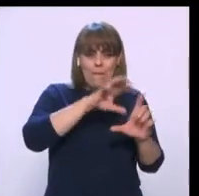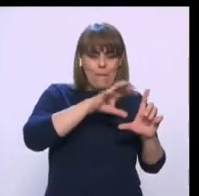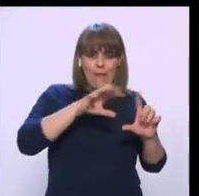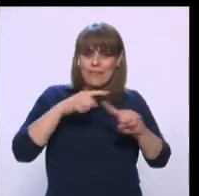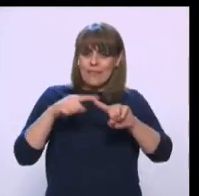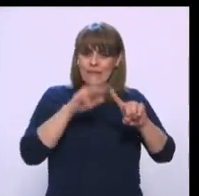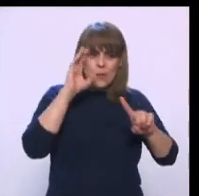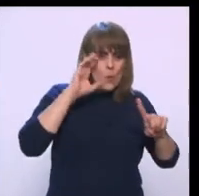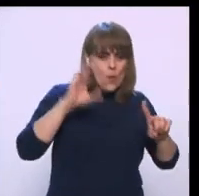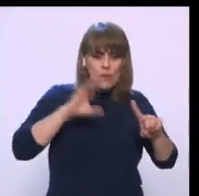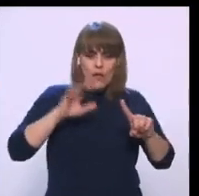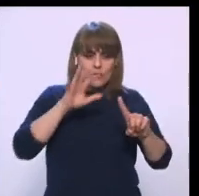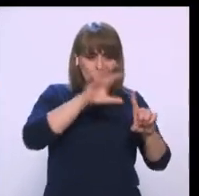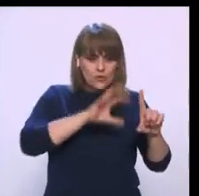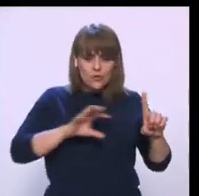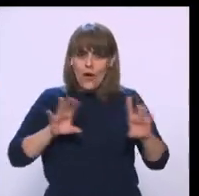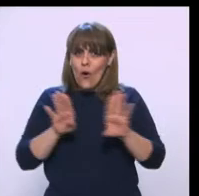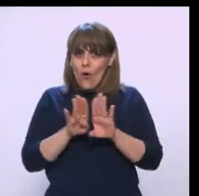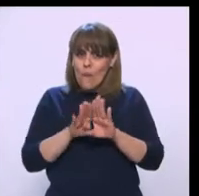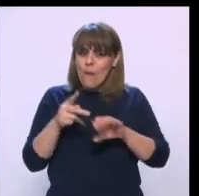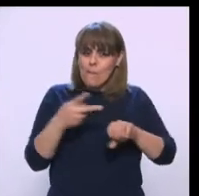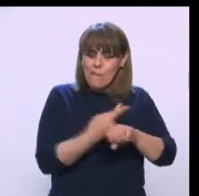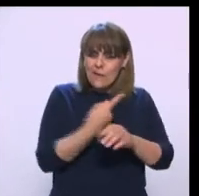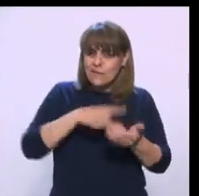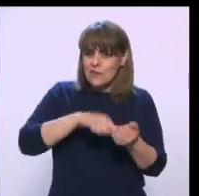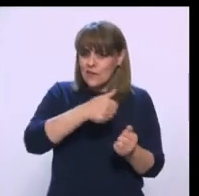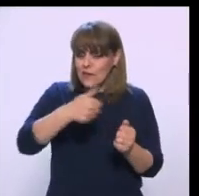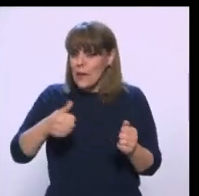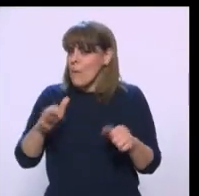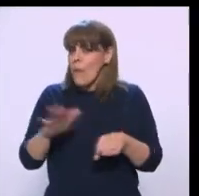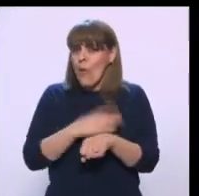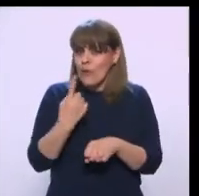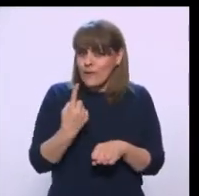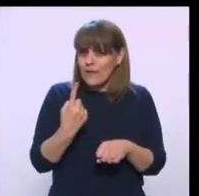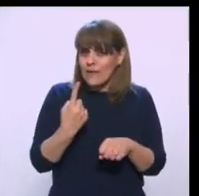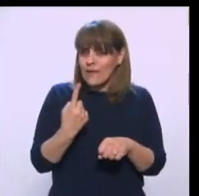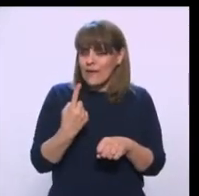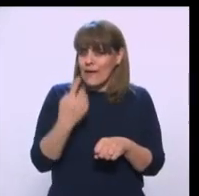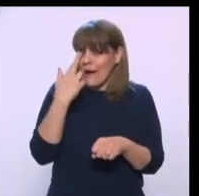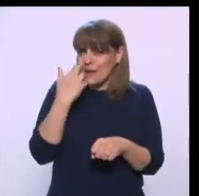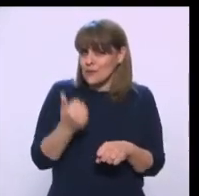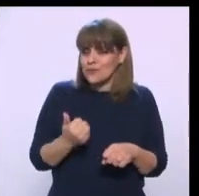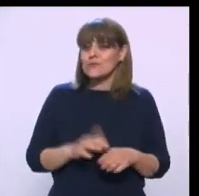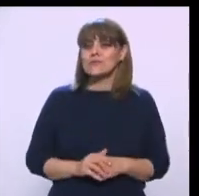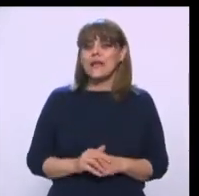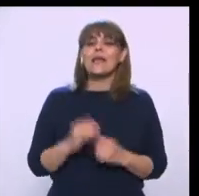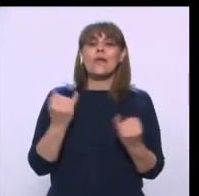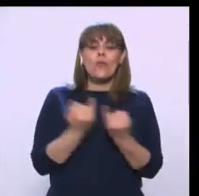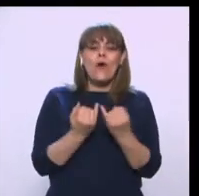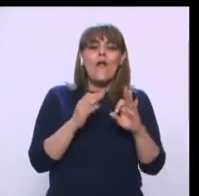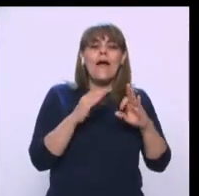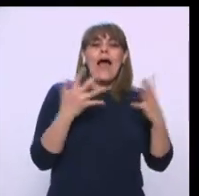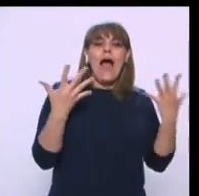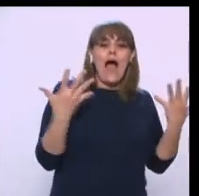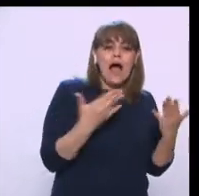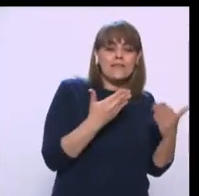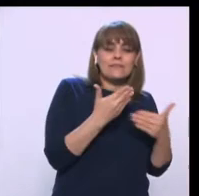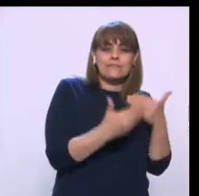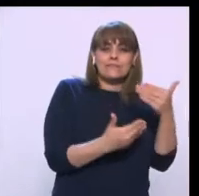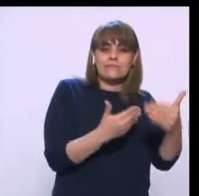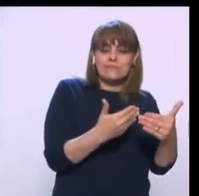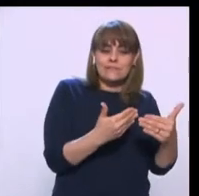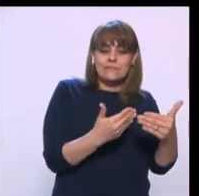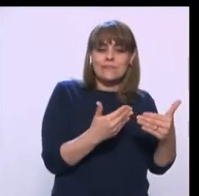delitos en distintas regiones. Así es. Y en razón de qué. Y luego faltó hablar también de las estrategias. Además de la parte de la